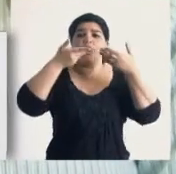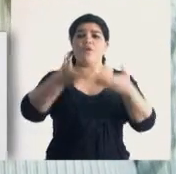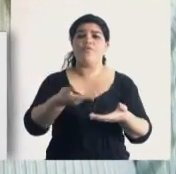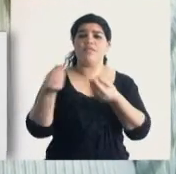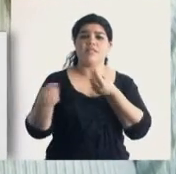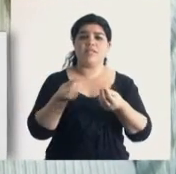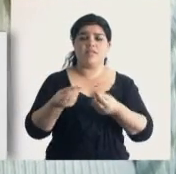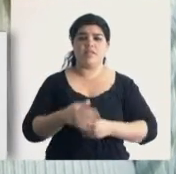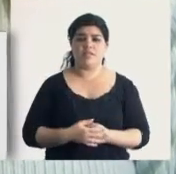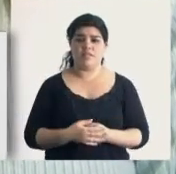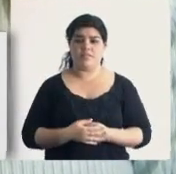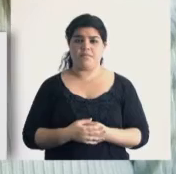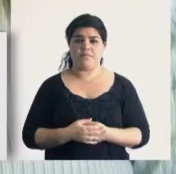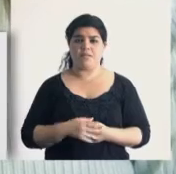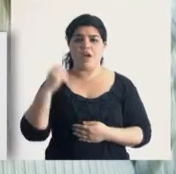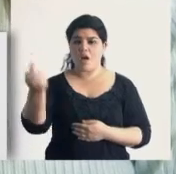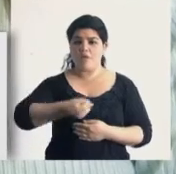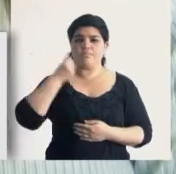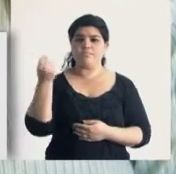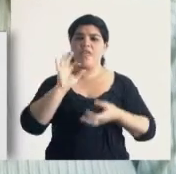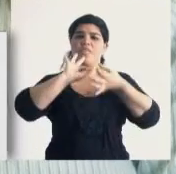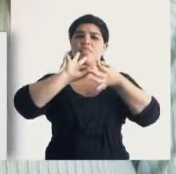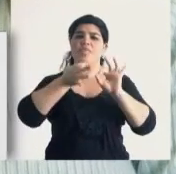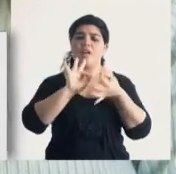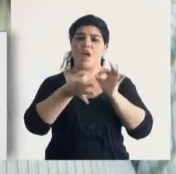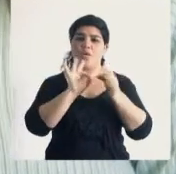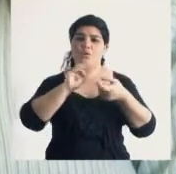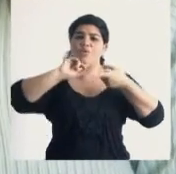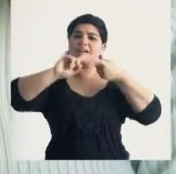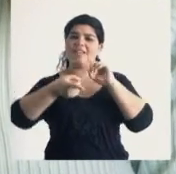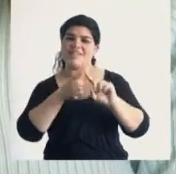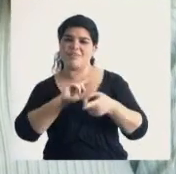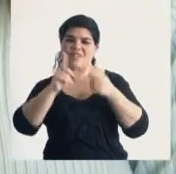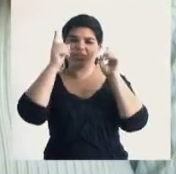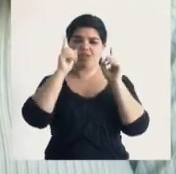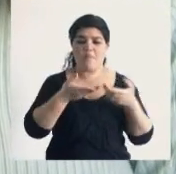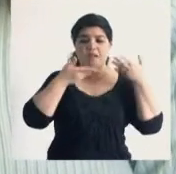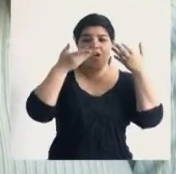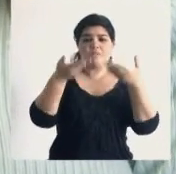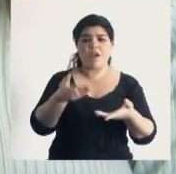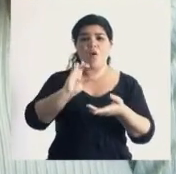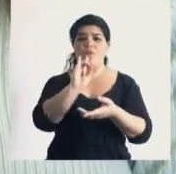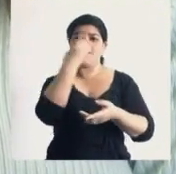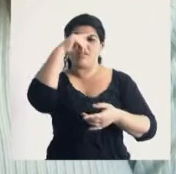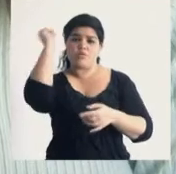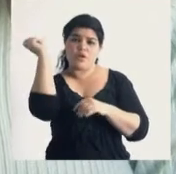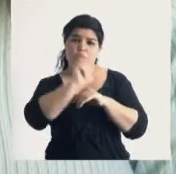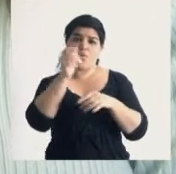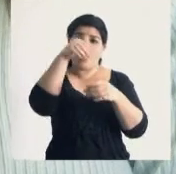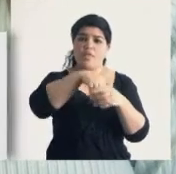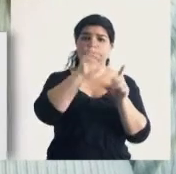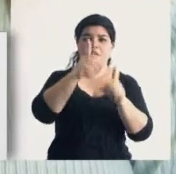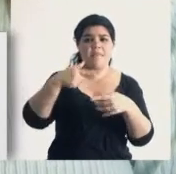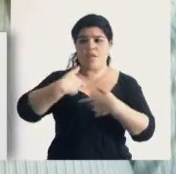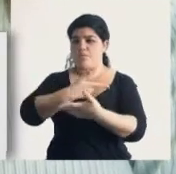particularmente, servicios de traducción e interpretación a la comunidad de la Universidad Nacional de